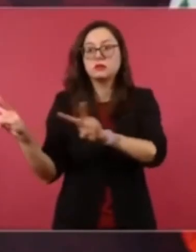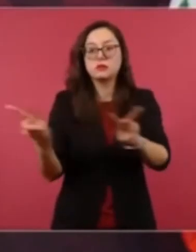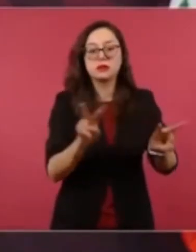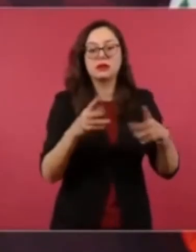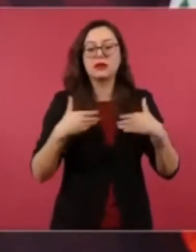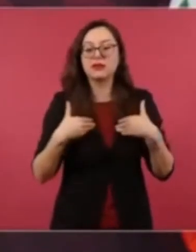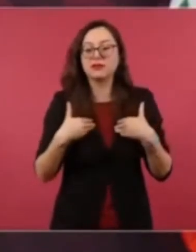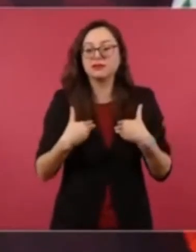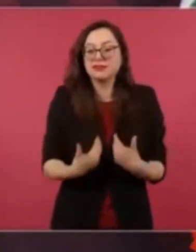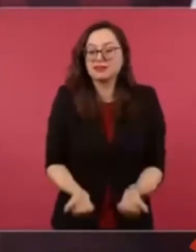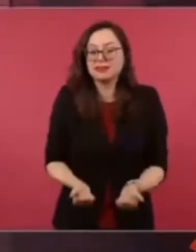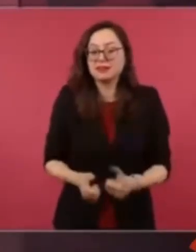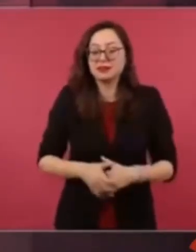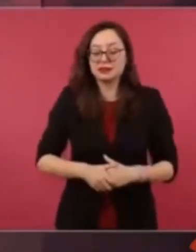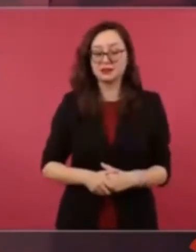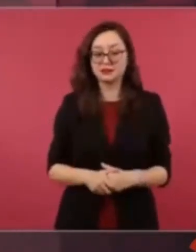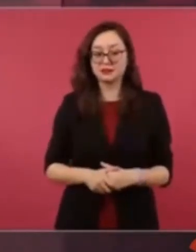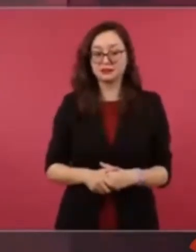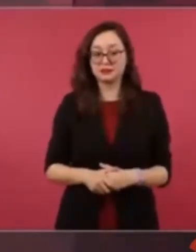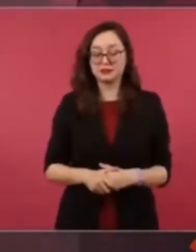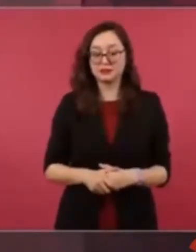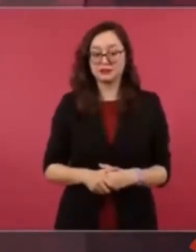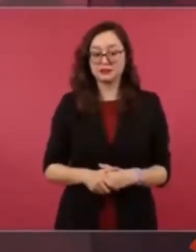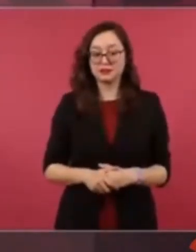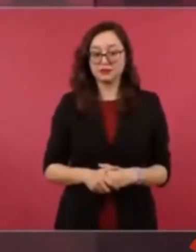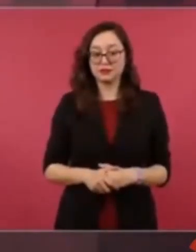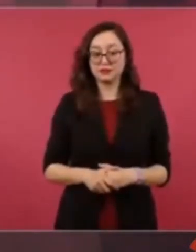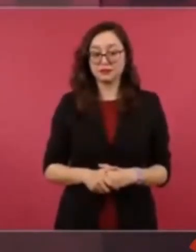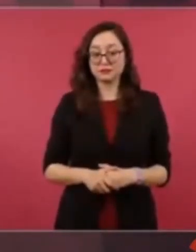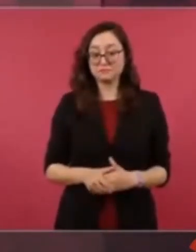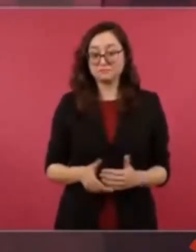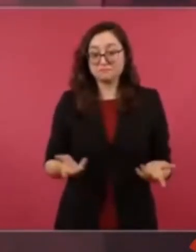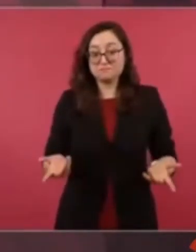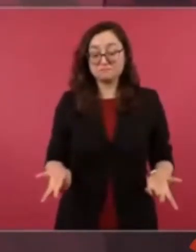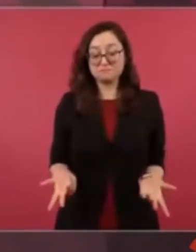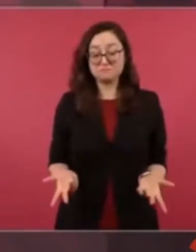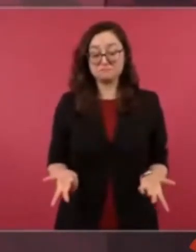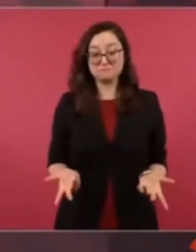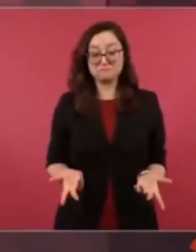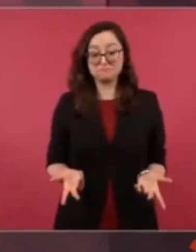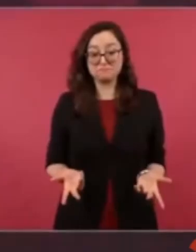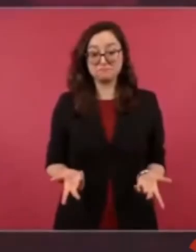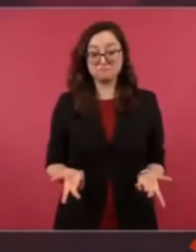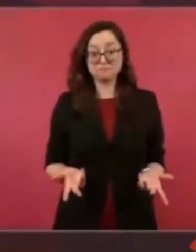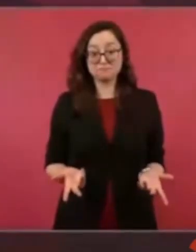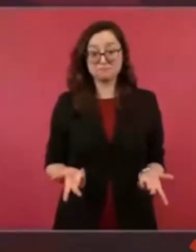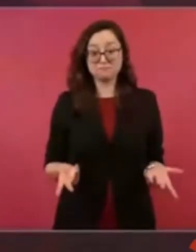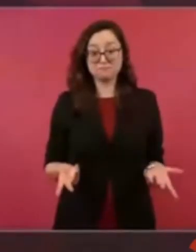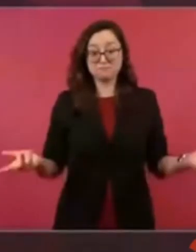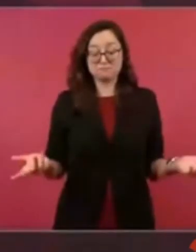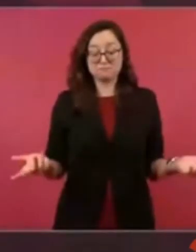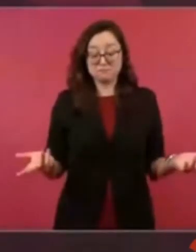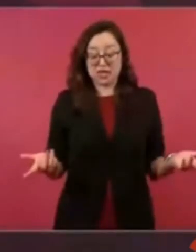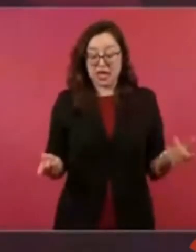Ya no hay mucho que hacer, sobre todo con la gente mayor.